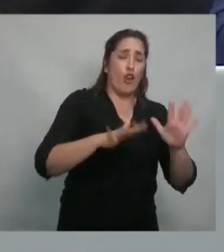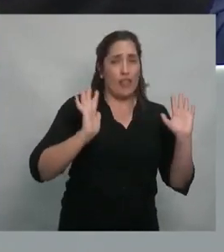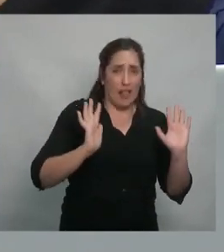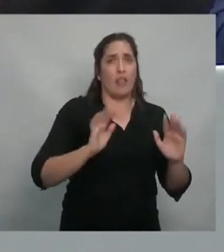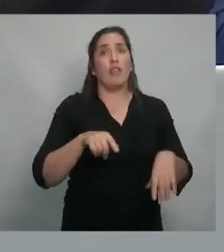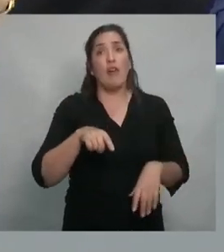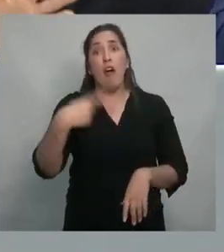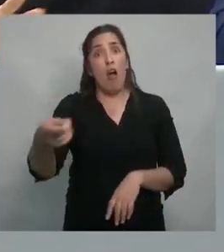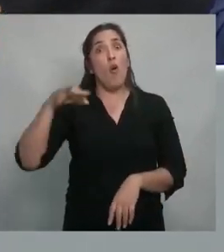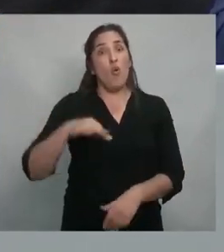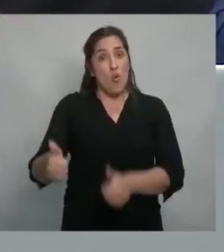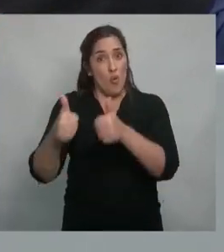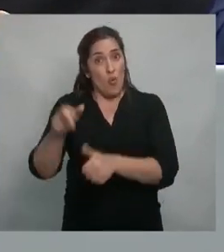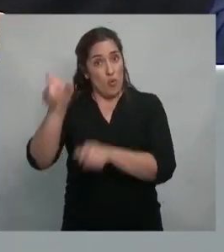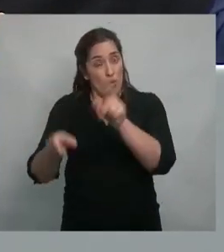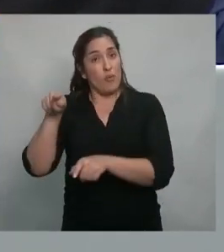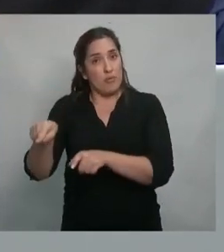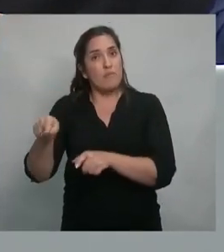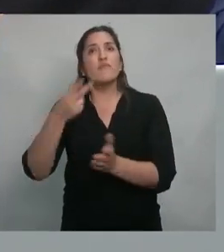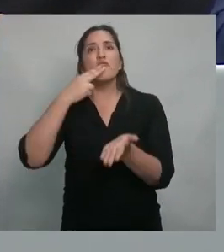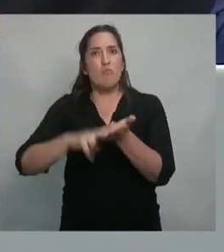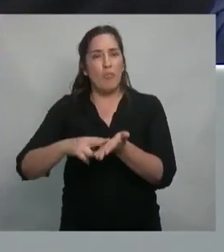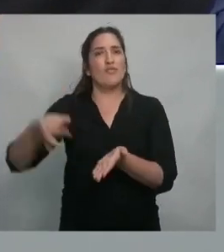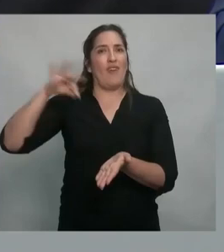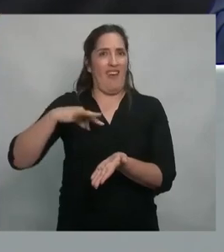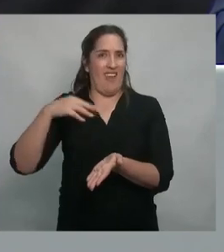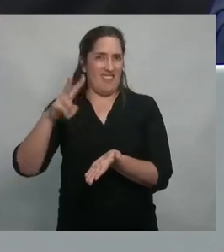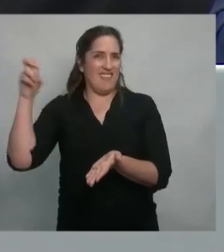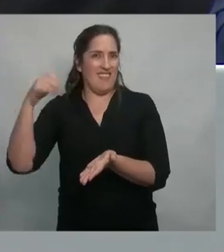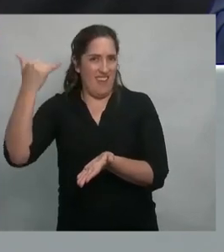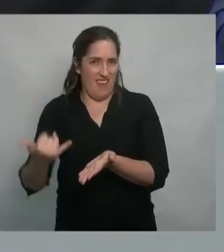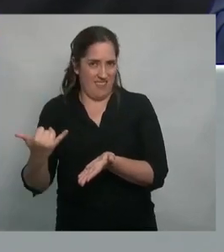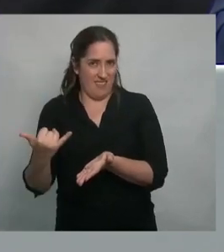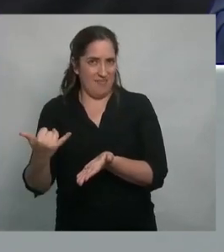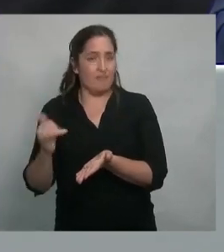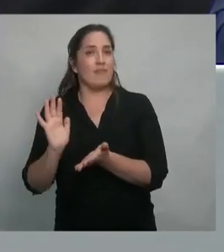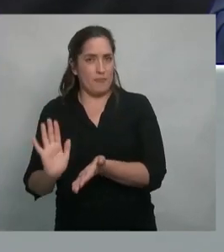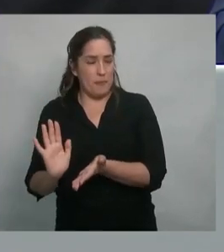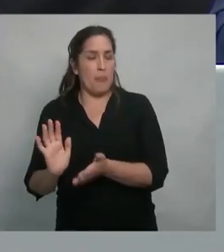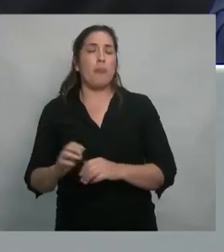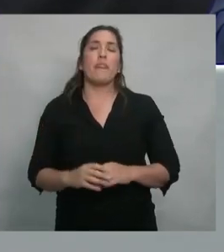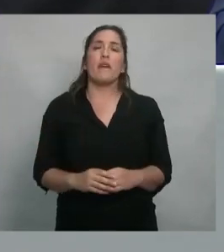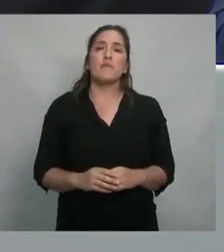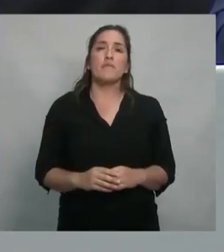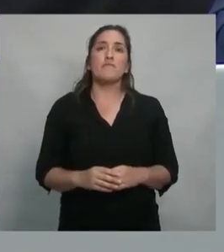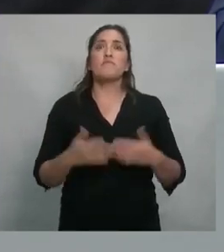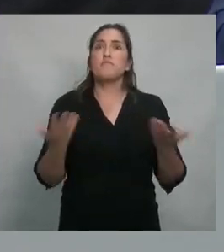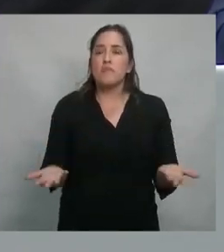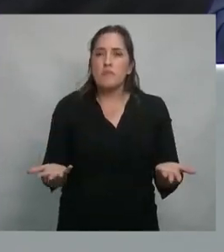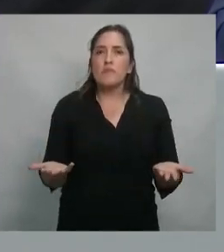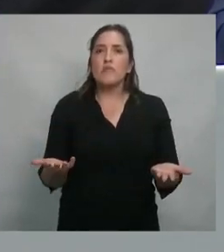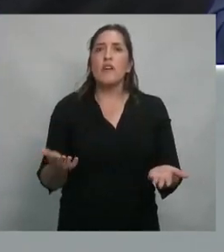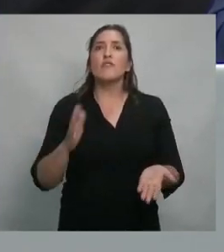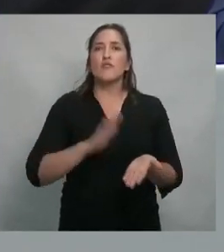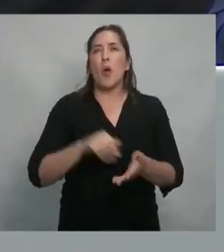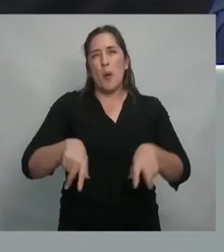ganan muy buenos salarios, tributan impuesto a las ganancias. Y entonces, en esta cosa de la